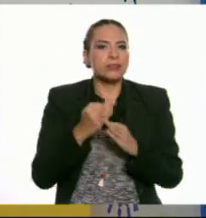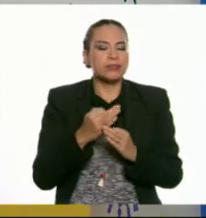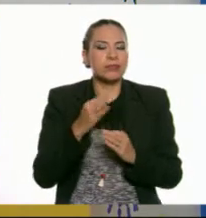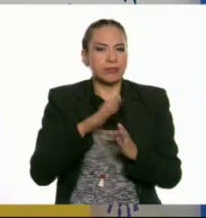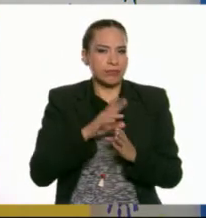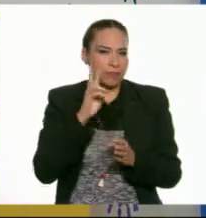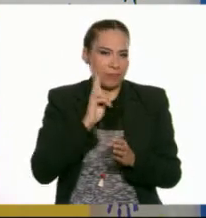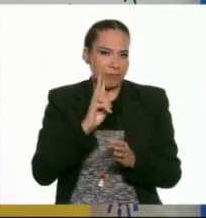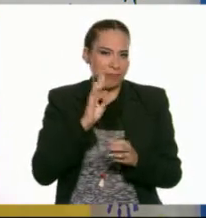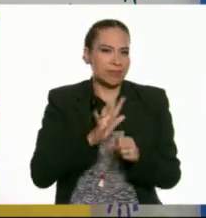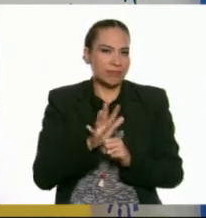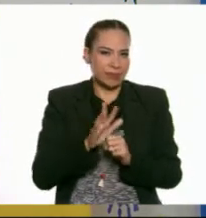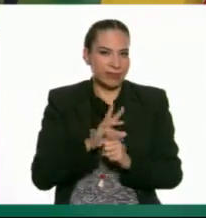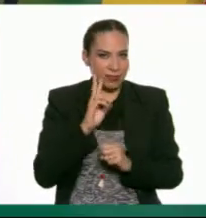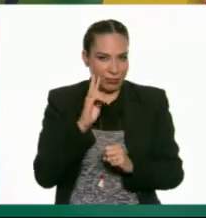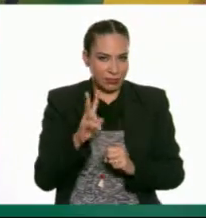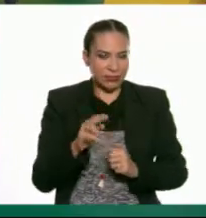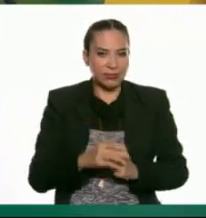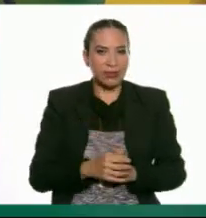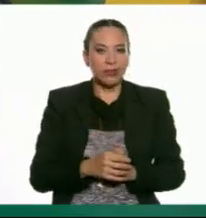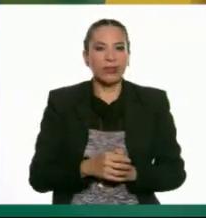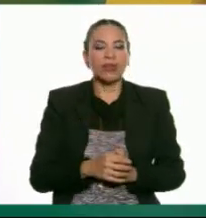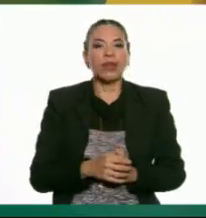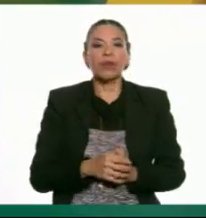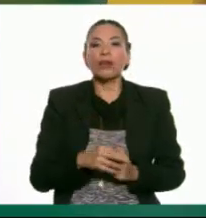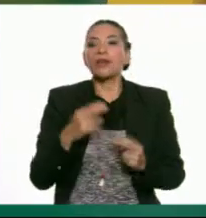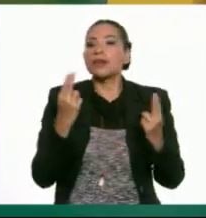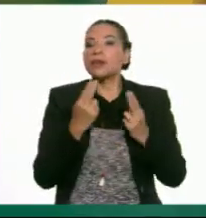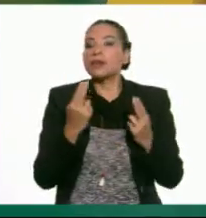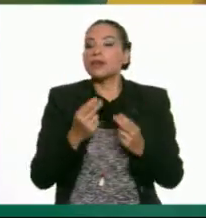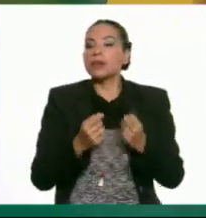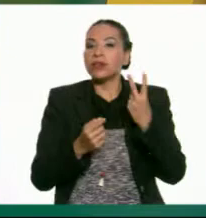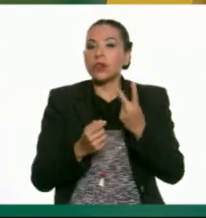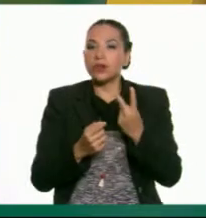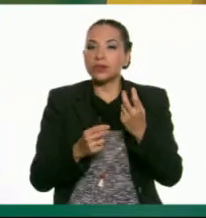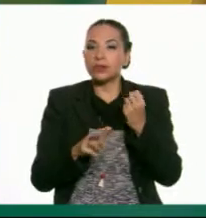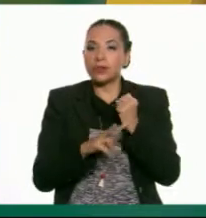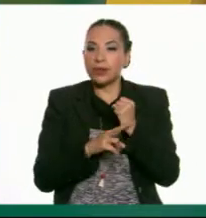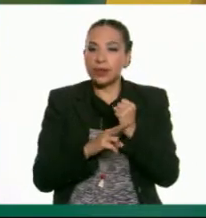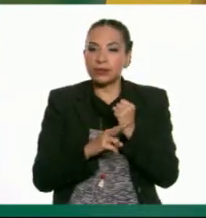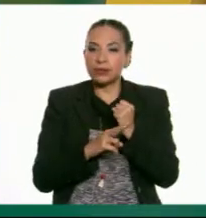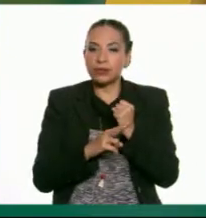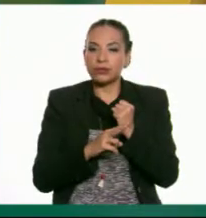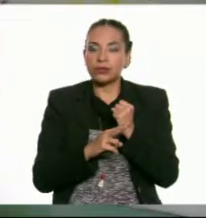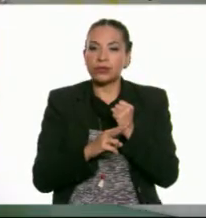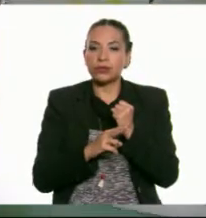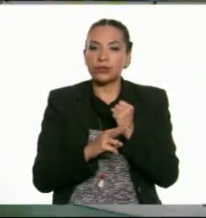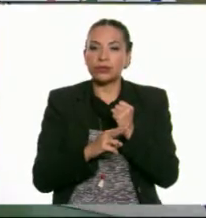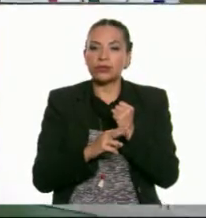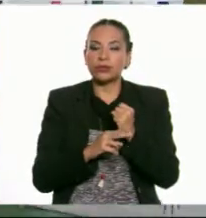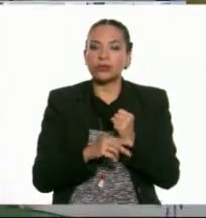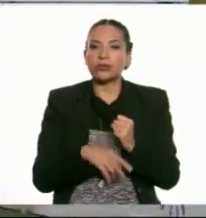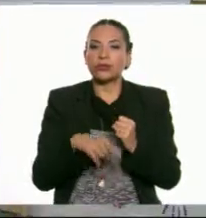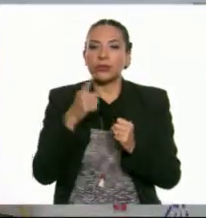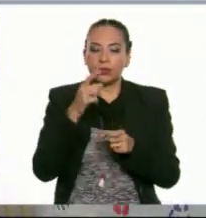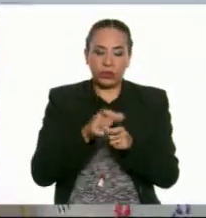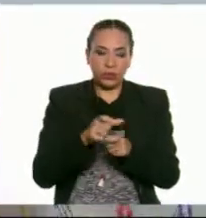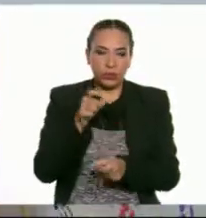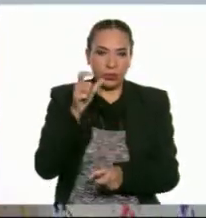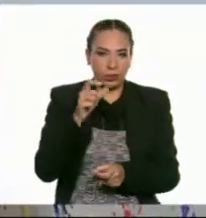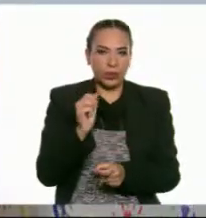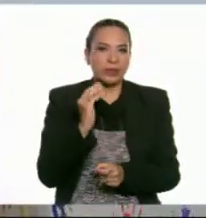un experimento. ¡Sí! Muy bien. Para este experimento solamente necesitamos dos vasos, un tubo de